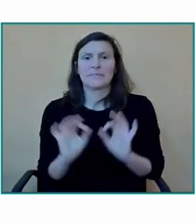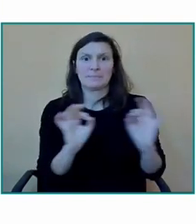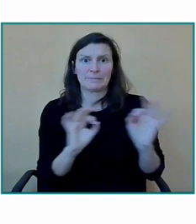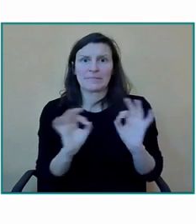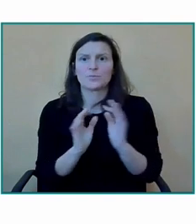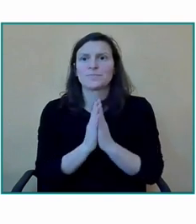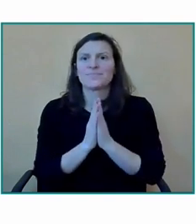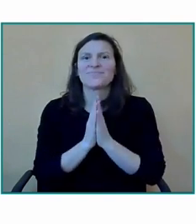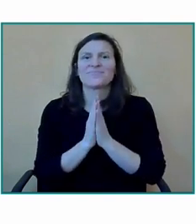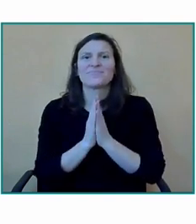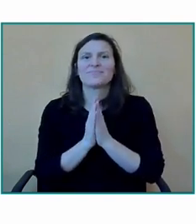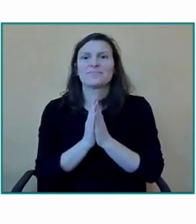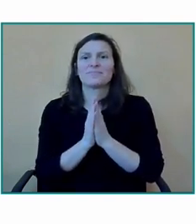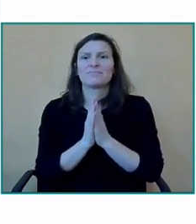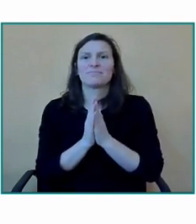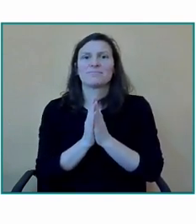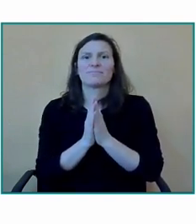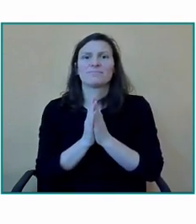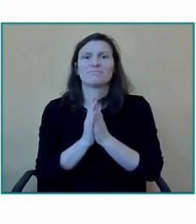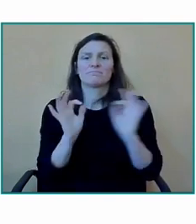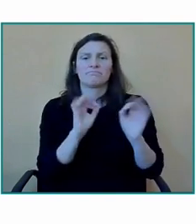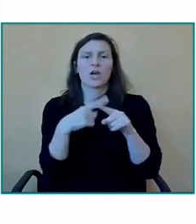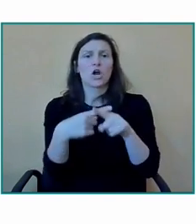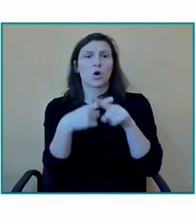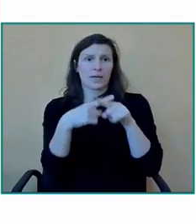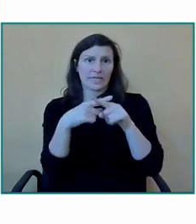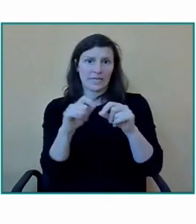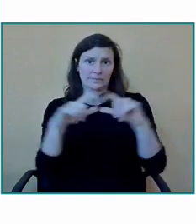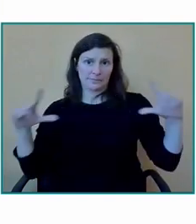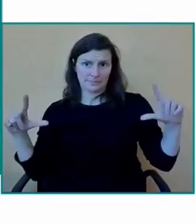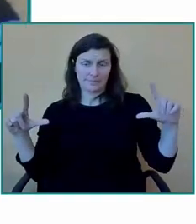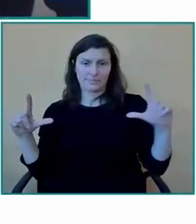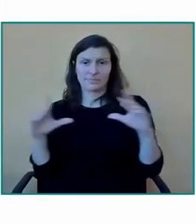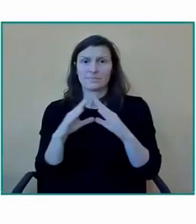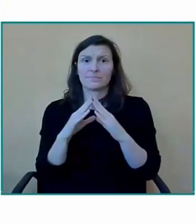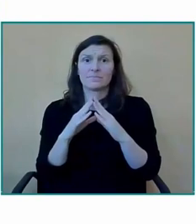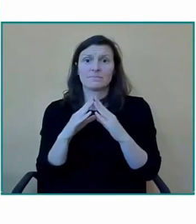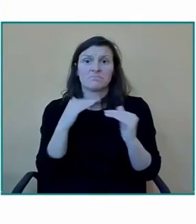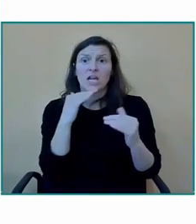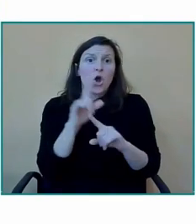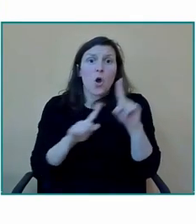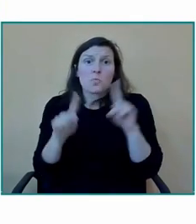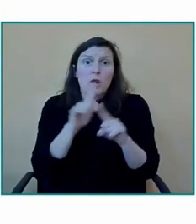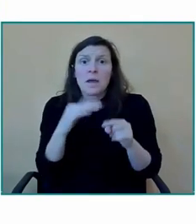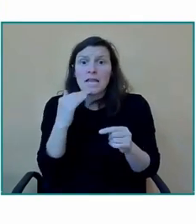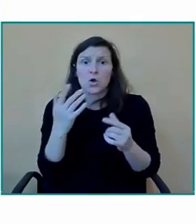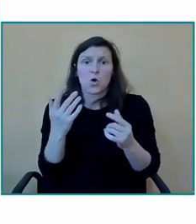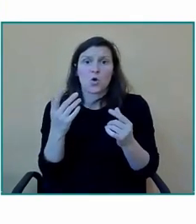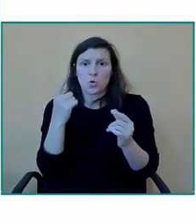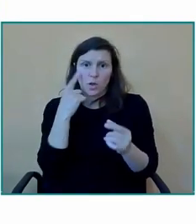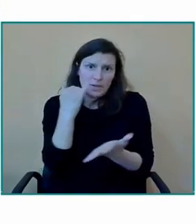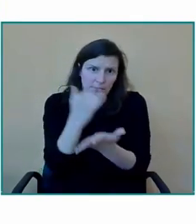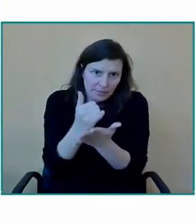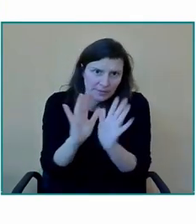sobre nuestro centro me diría que si hay algún error, algún problema